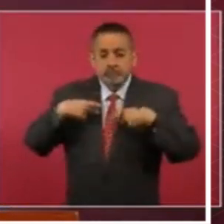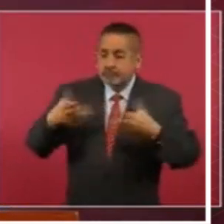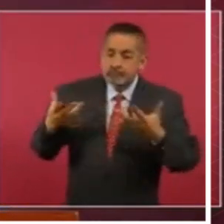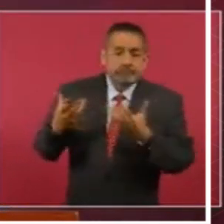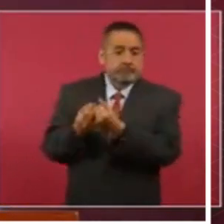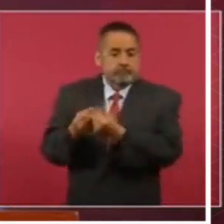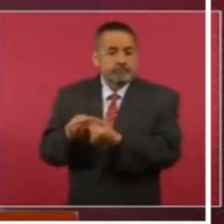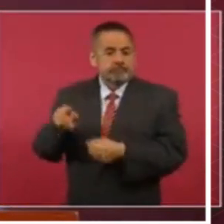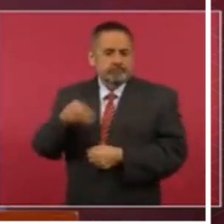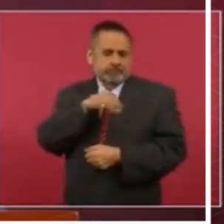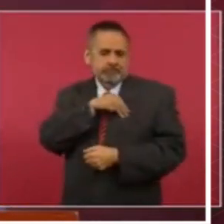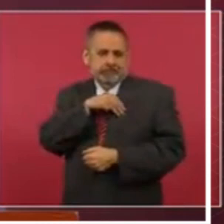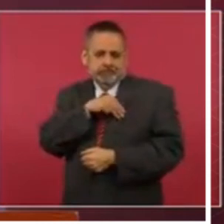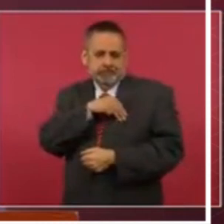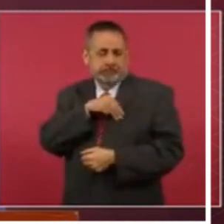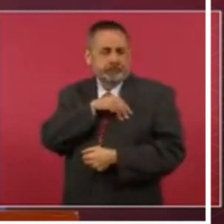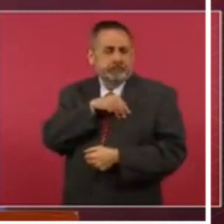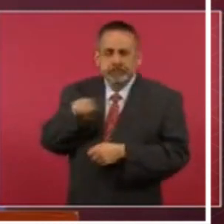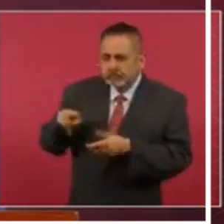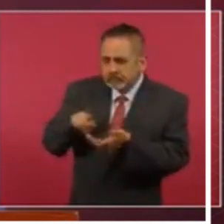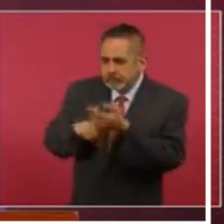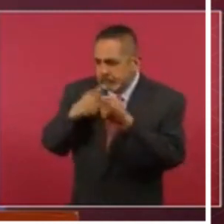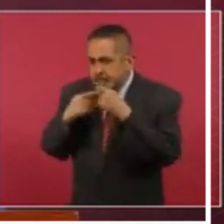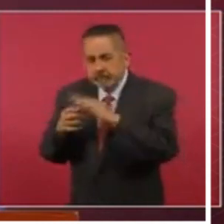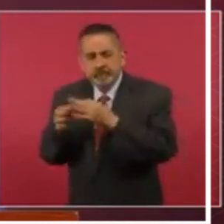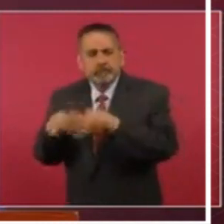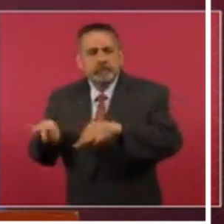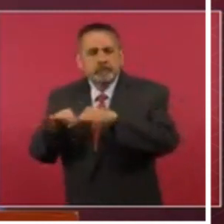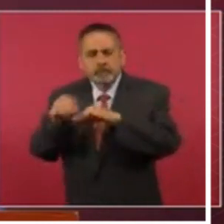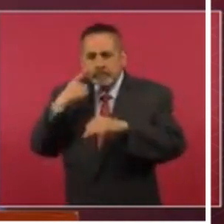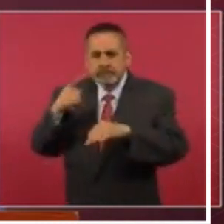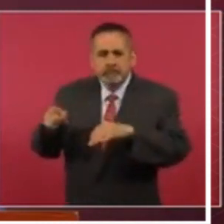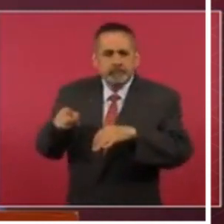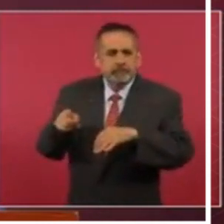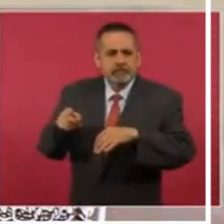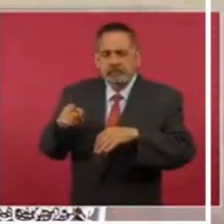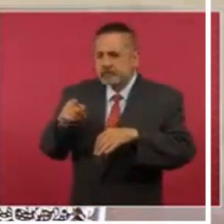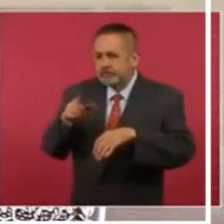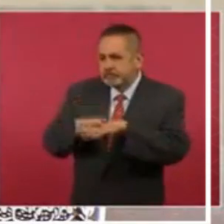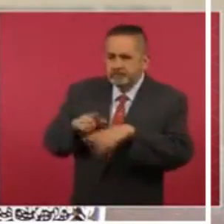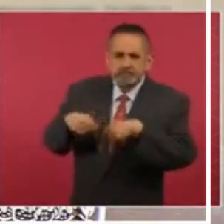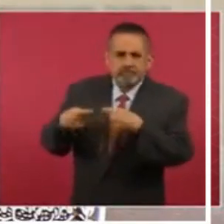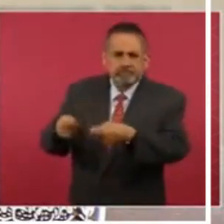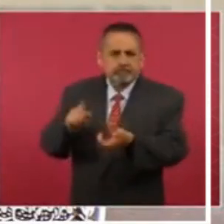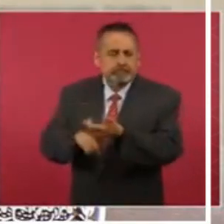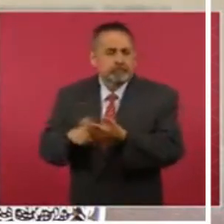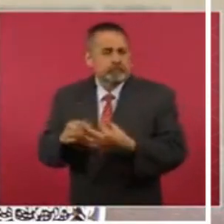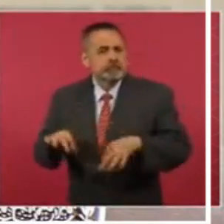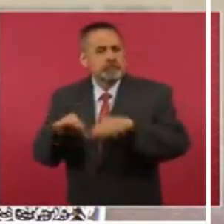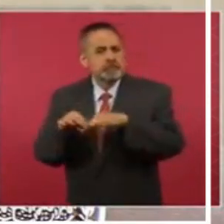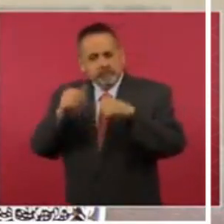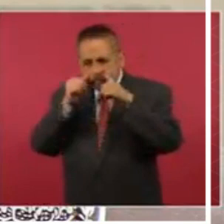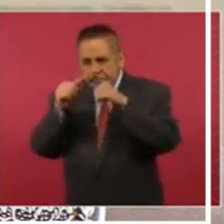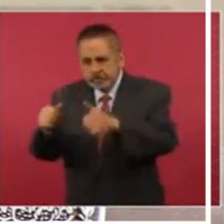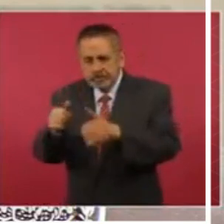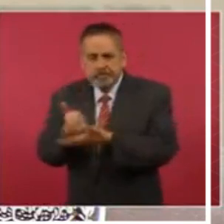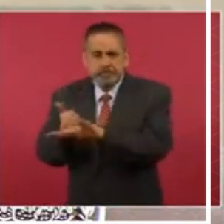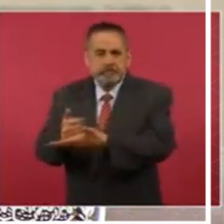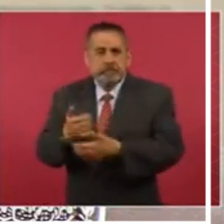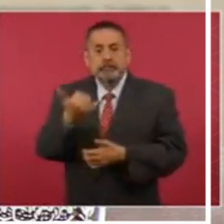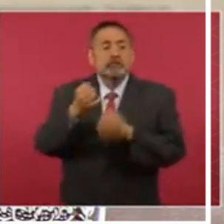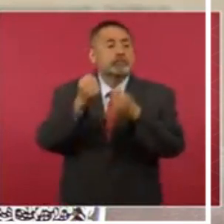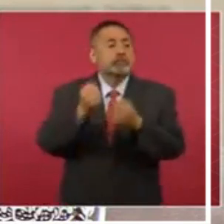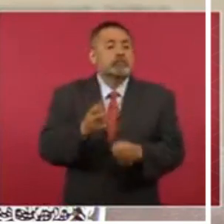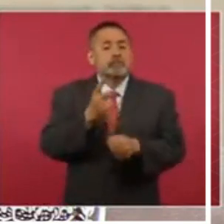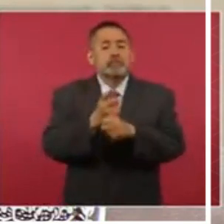del metro de manera muy importante, para si es necesario más presupuesto otorgarlo, pero aún así y por seguridad